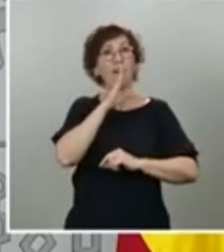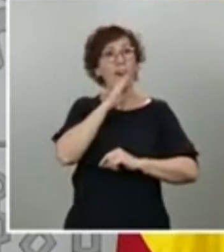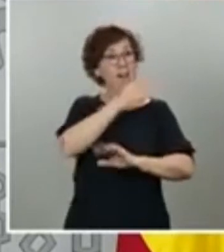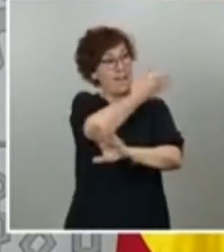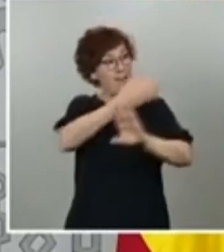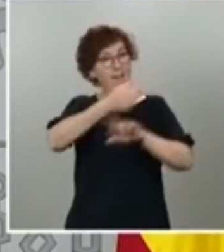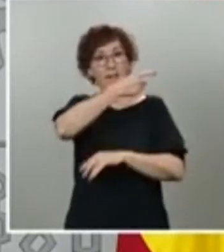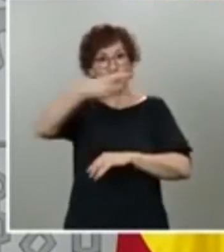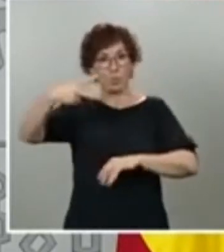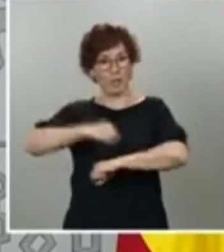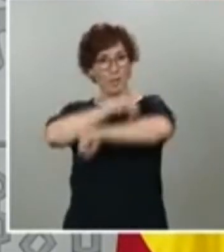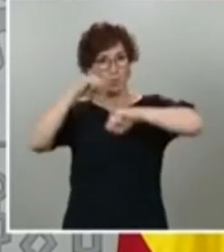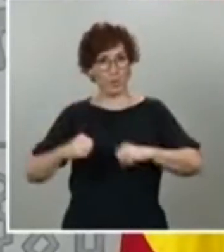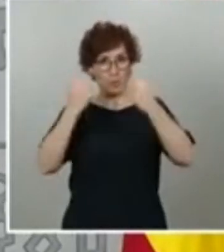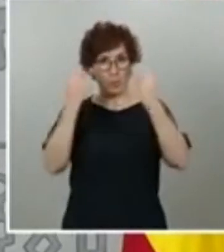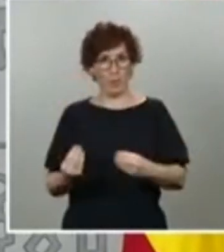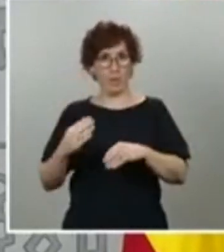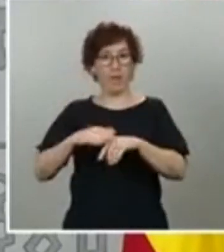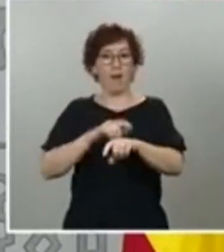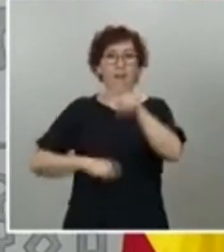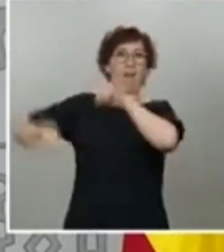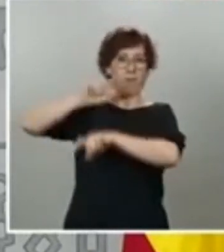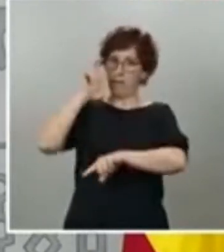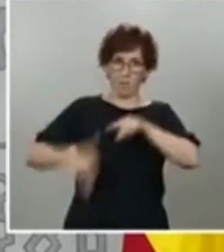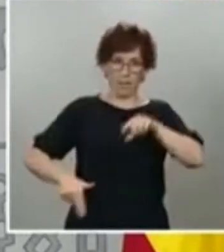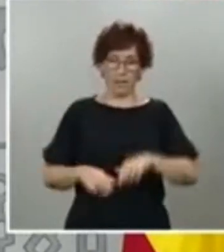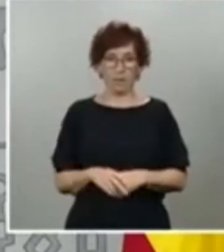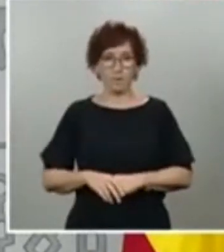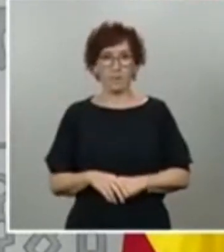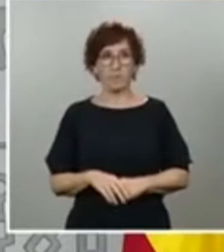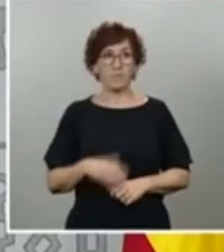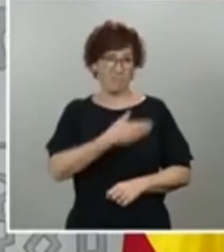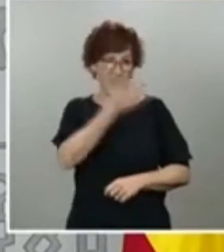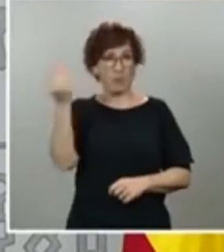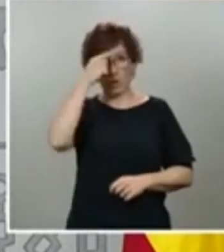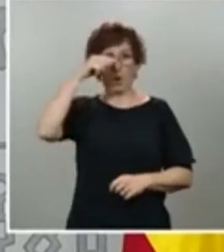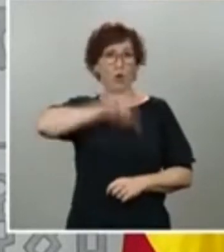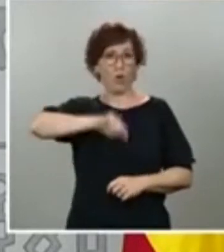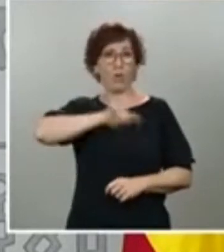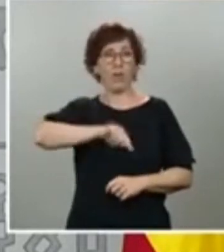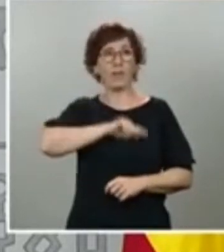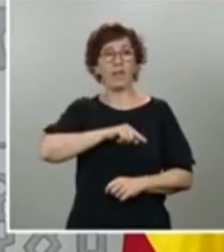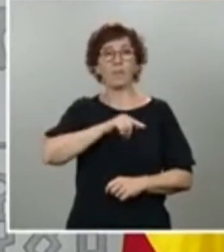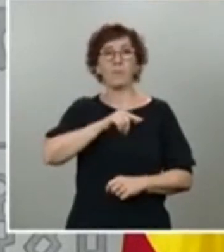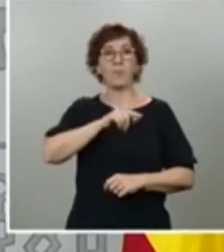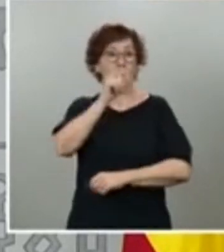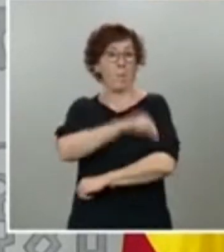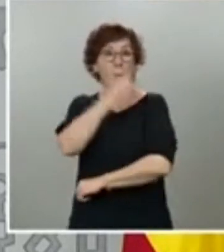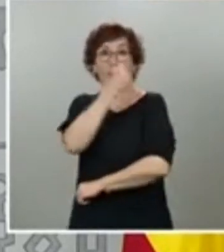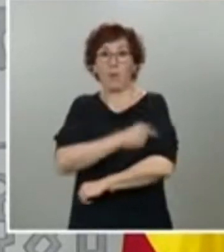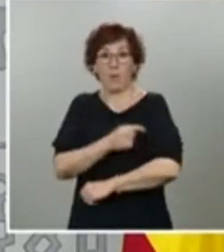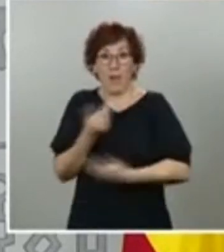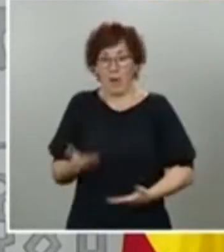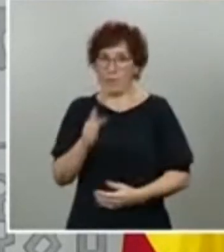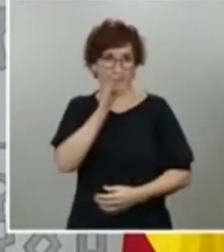pasos atrás. Todos somos conscientes y creo que cada día más de que no disponemos aún de una vacuna o de un tratamiento